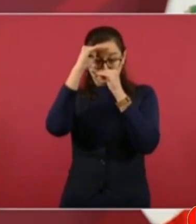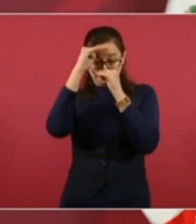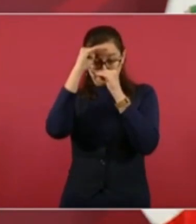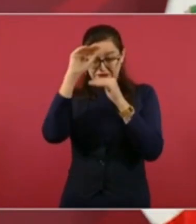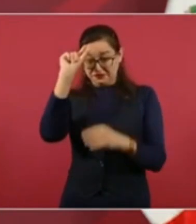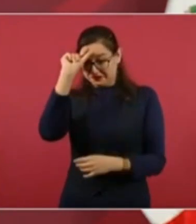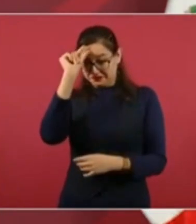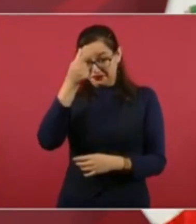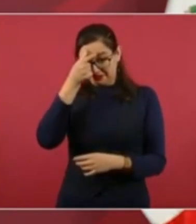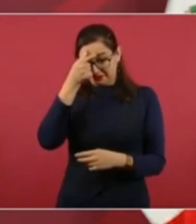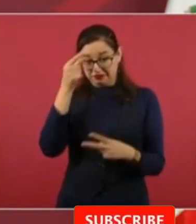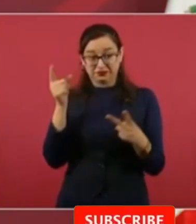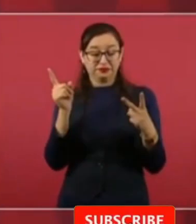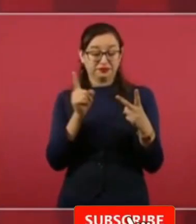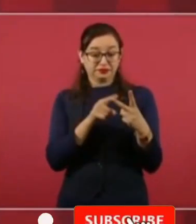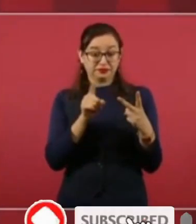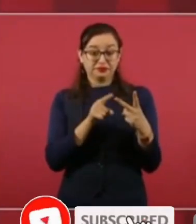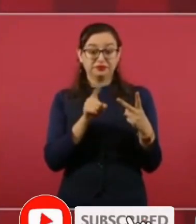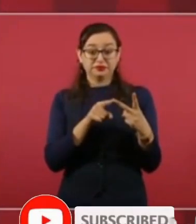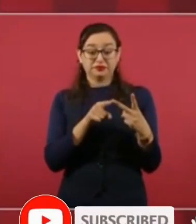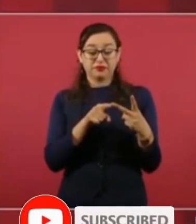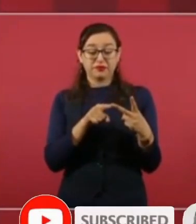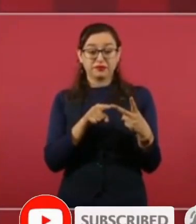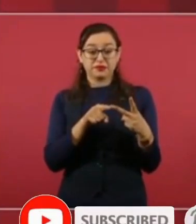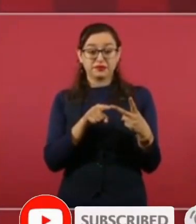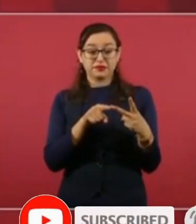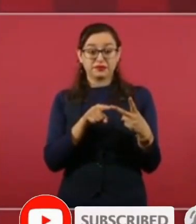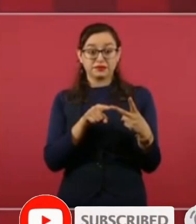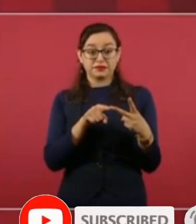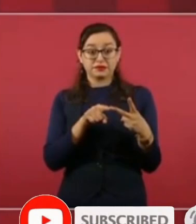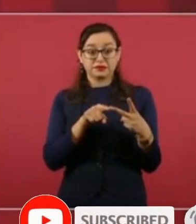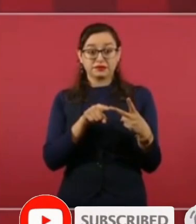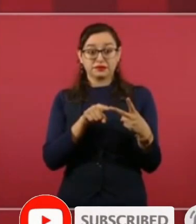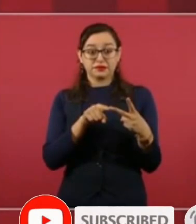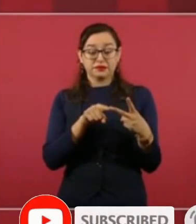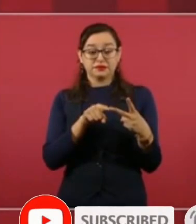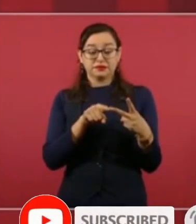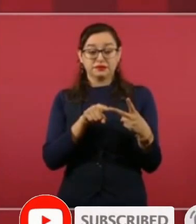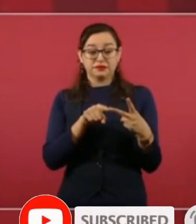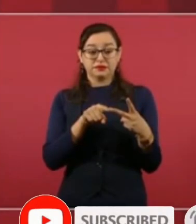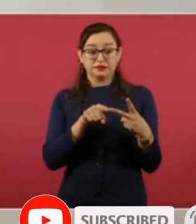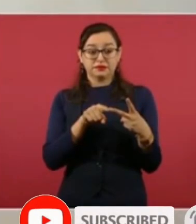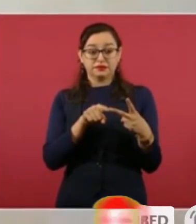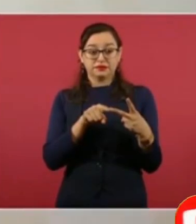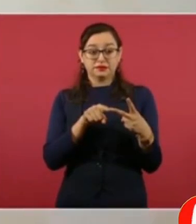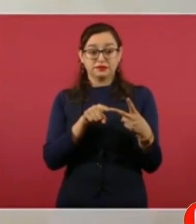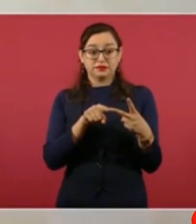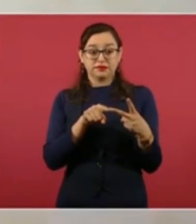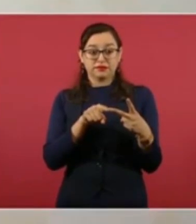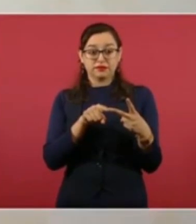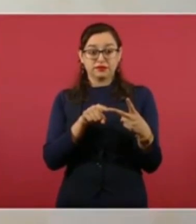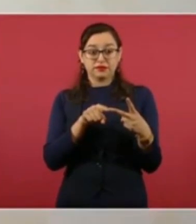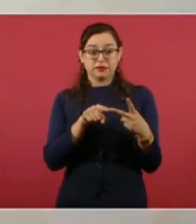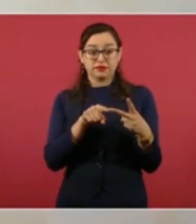de que les va a decir ustedes en vez de